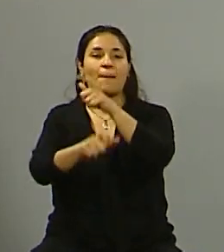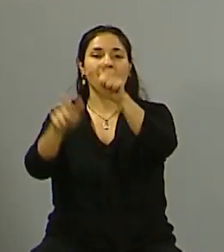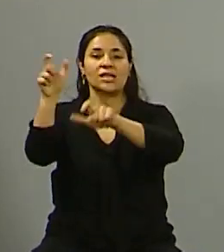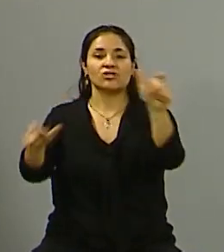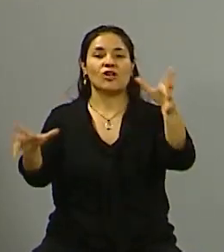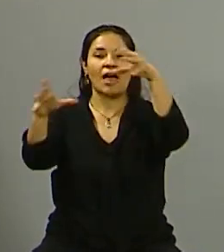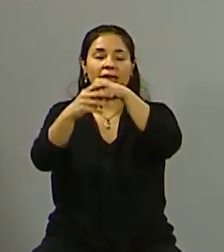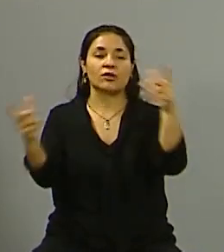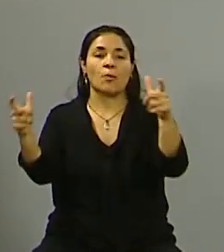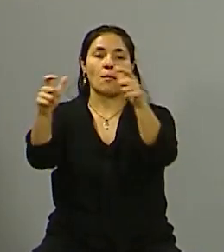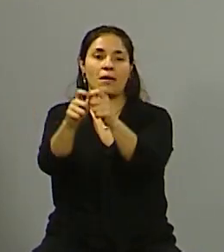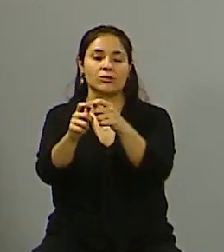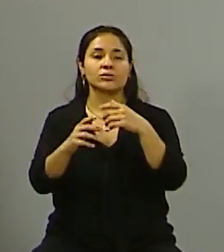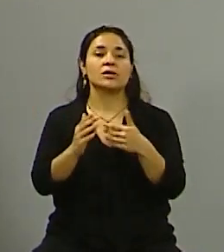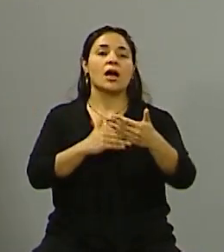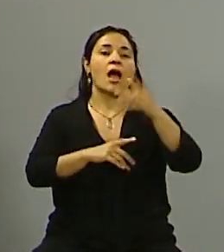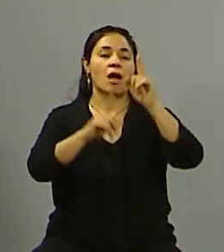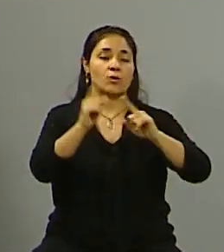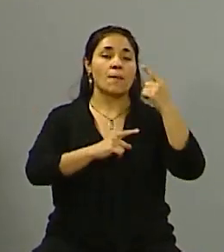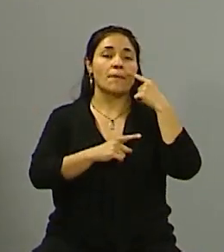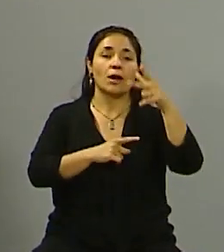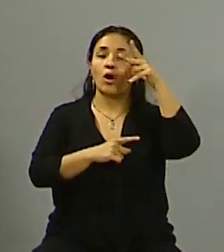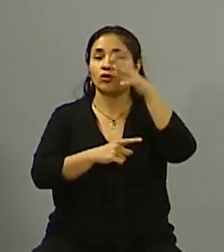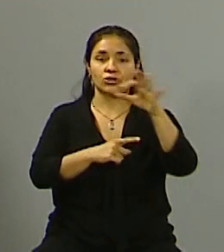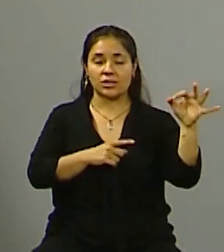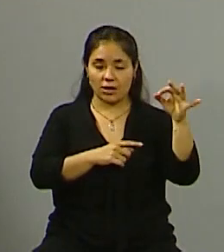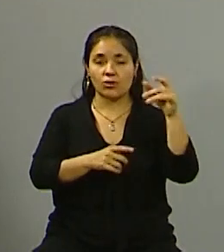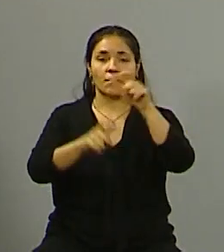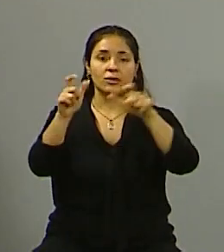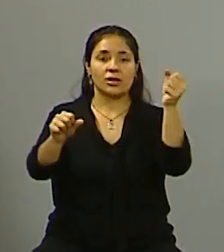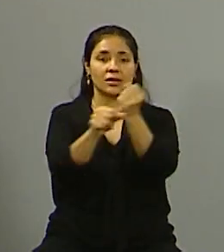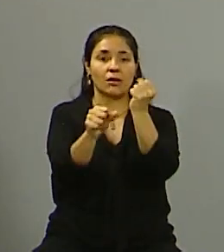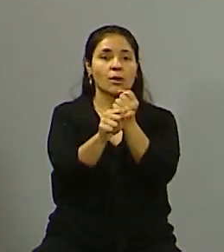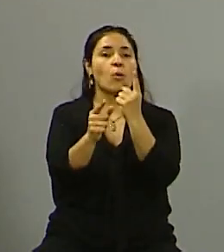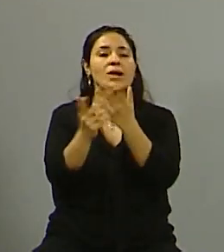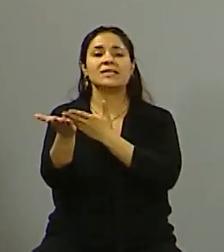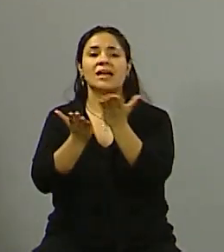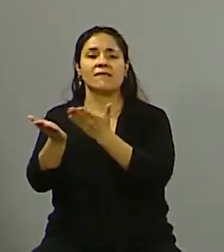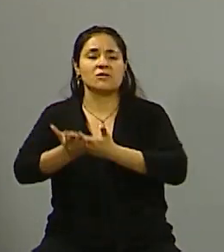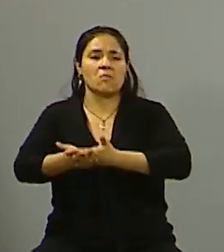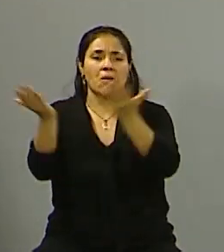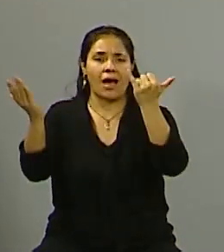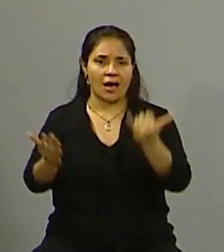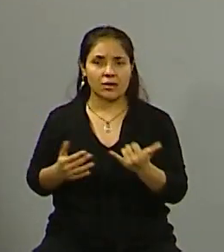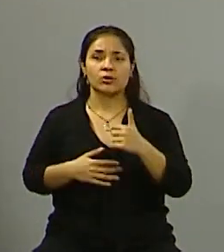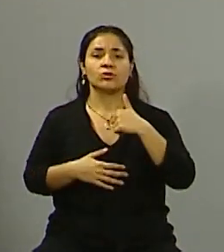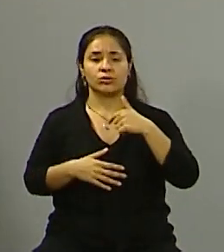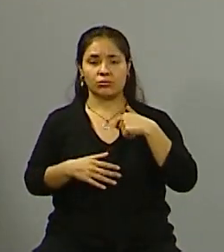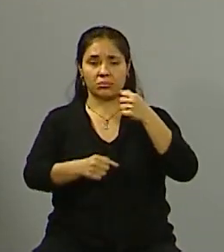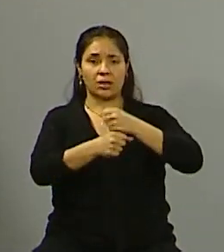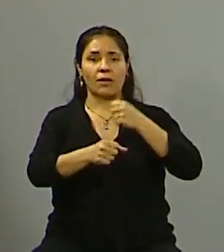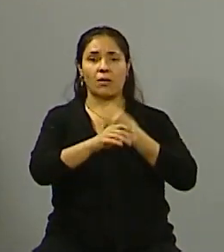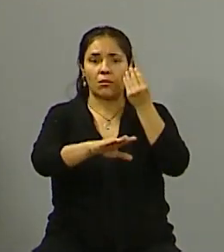Godoy Cruz tiene 1.800 empleados y presta muchísimos más servicios. Yo siempre lo digo, yo estuve trabajando